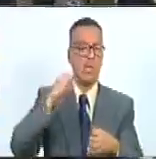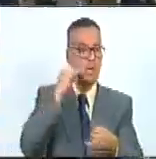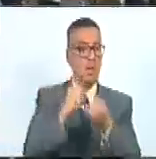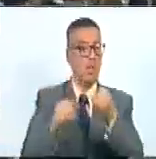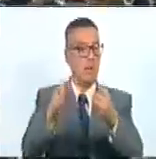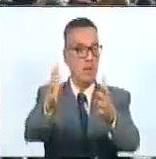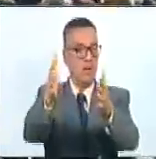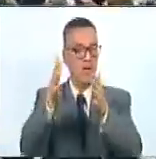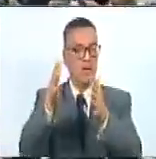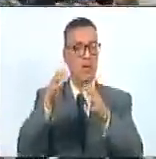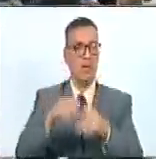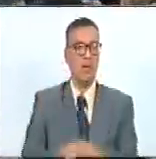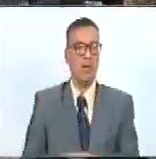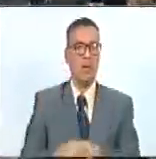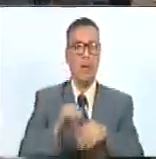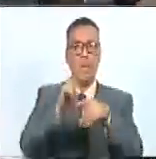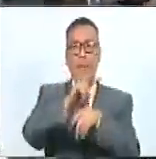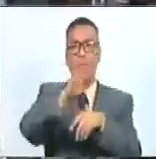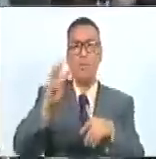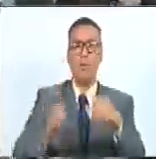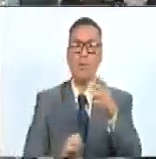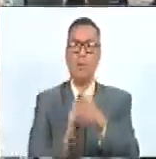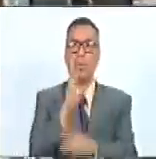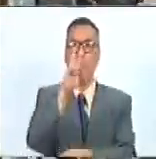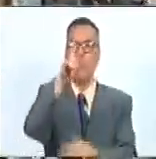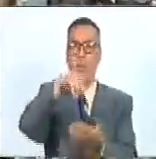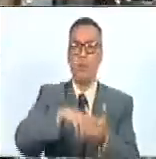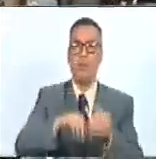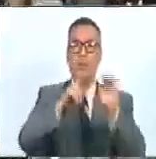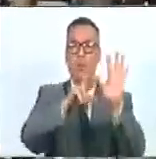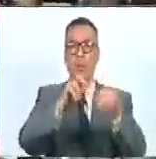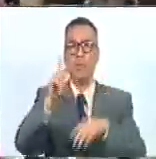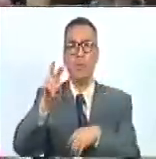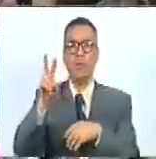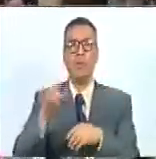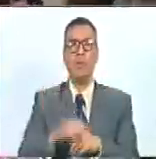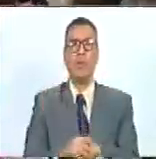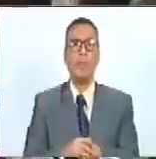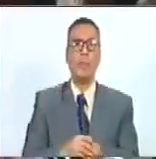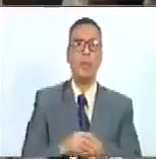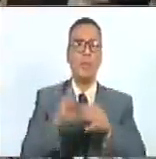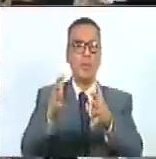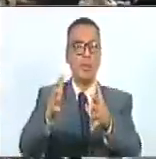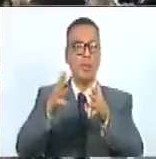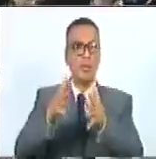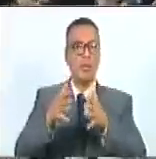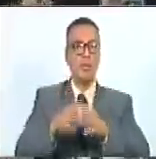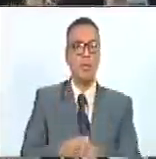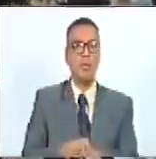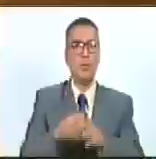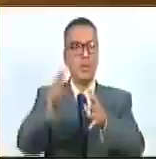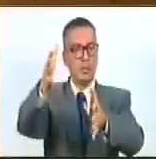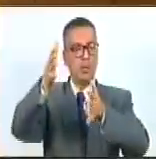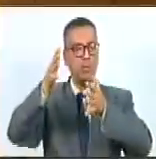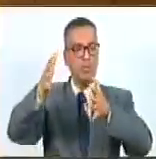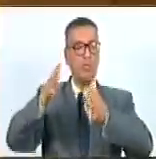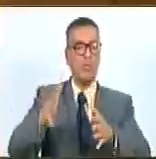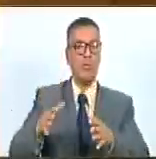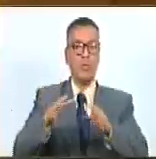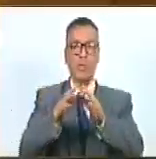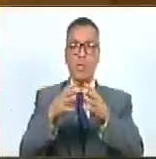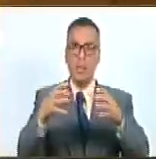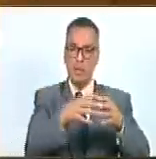victoriosamente el 24 de mayo de 1822 otorgando el triunfo al